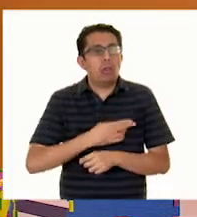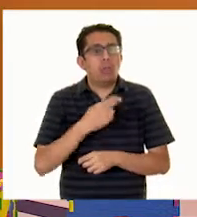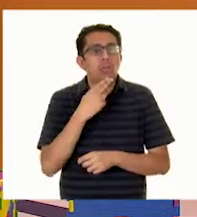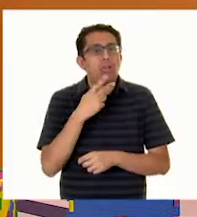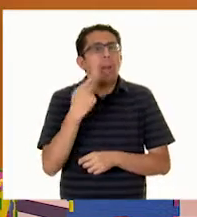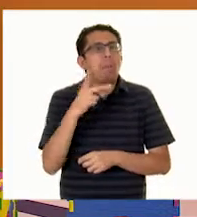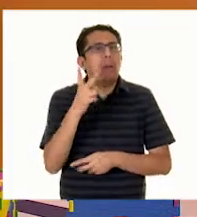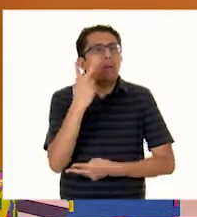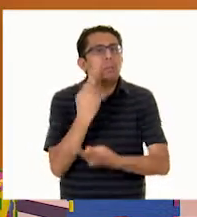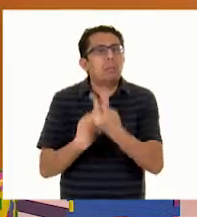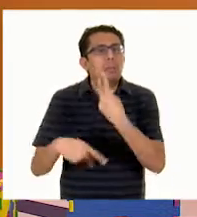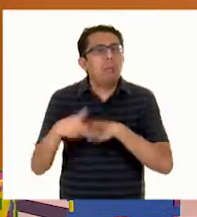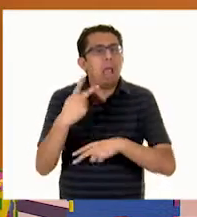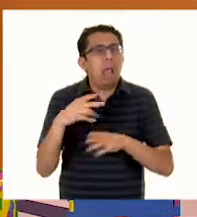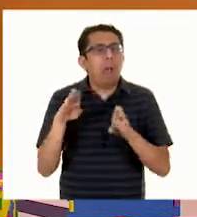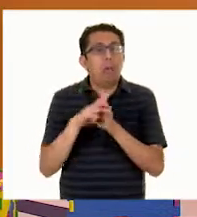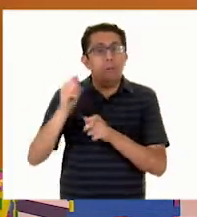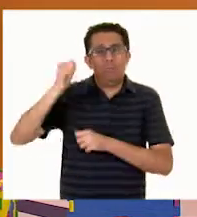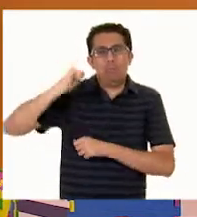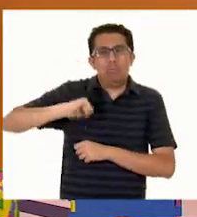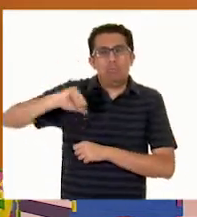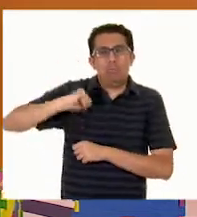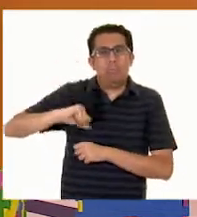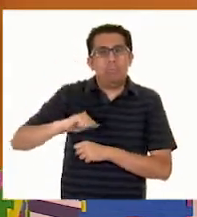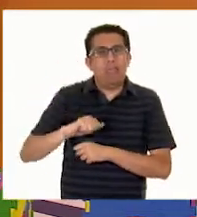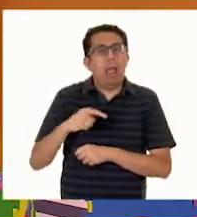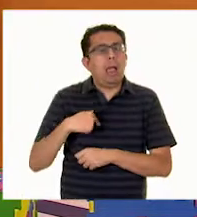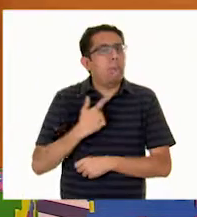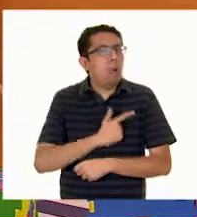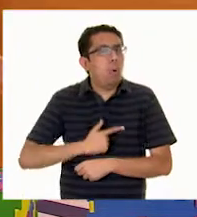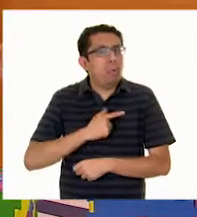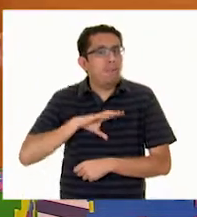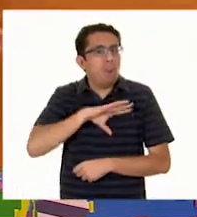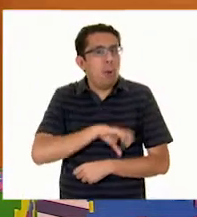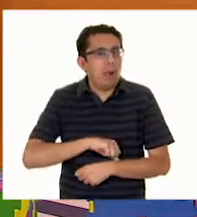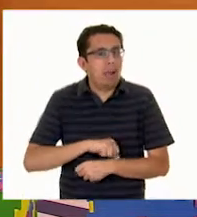origen en nuestras raíces. Claro. ¿Y sabes cuál me gusta más de todas? ¿Cuál?